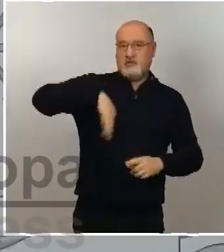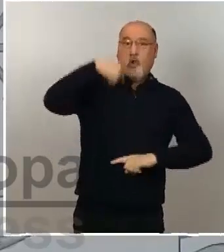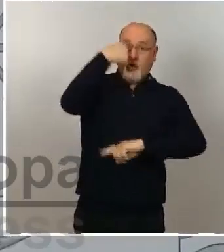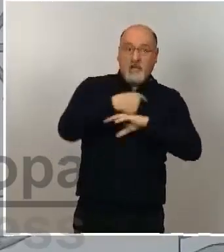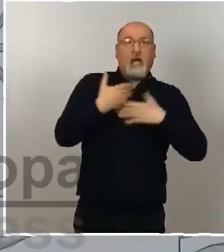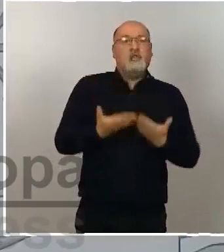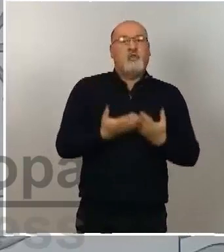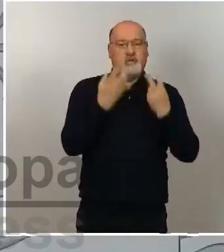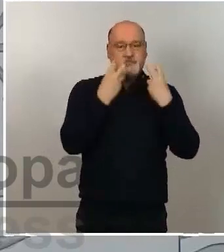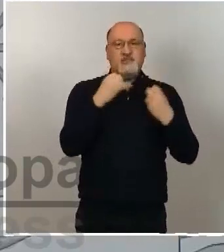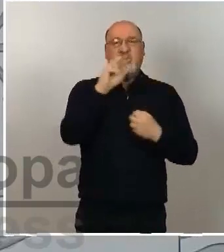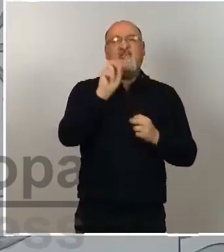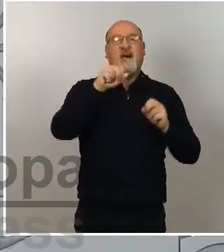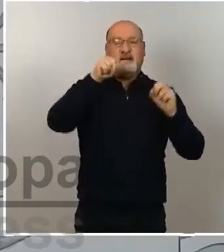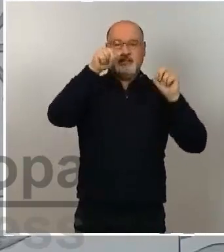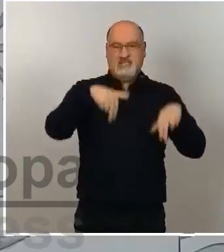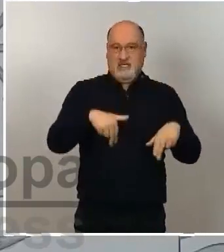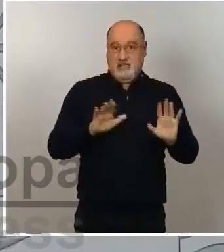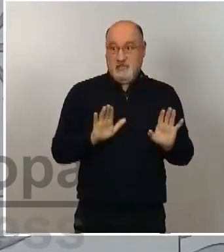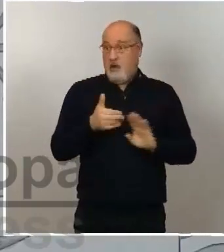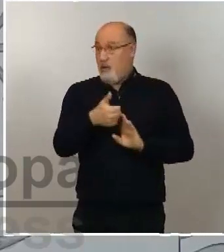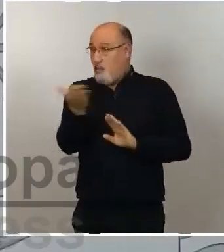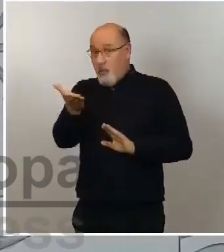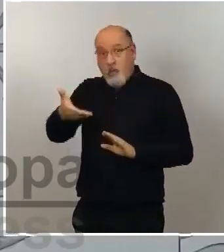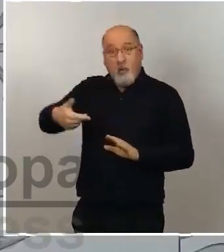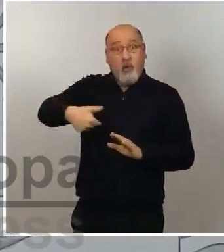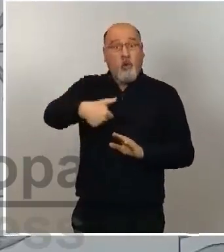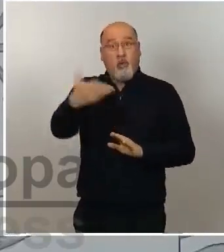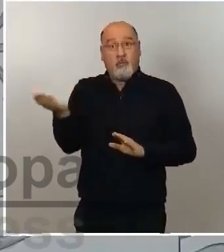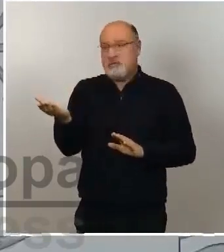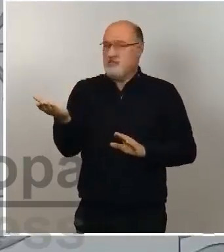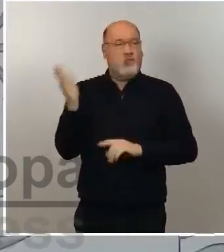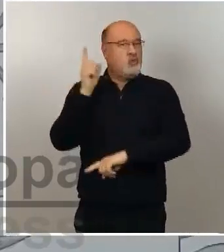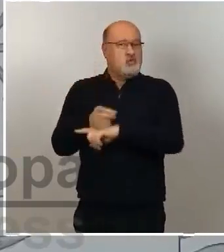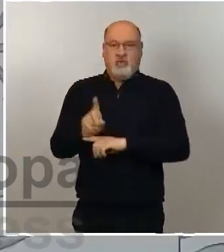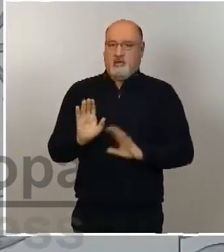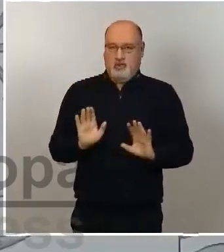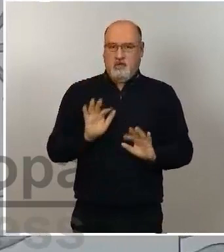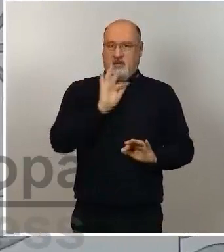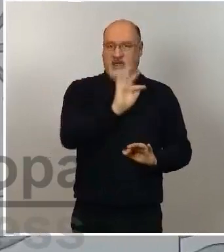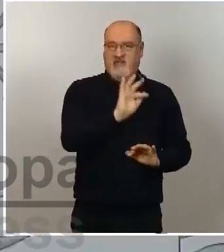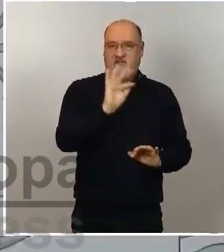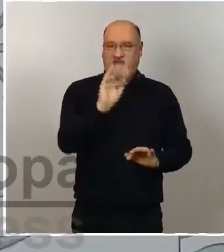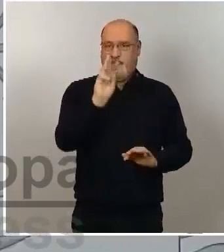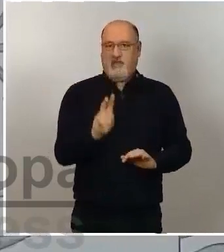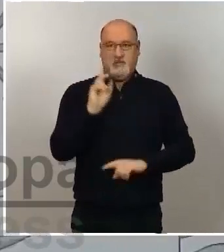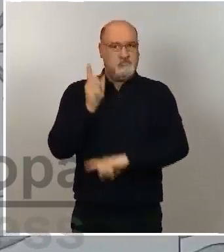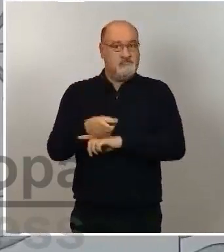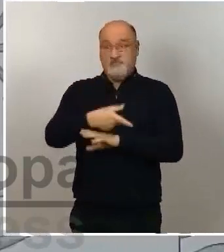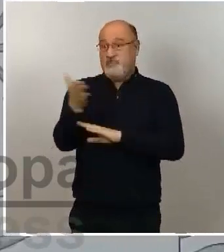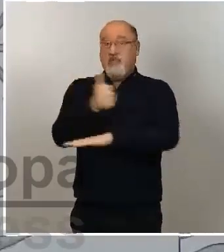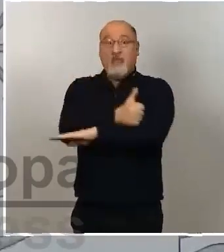están en contacto con las personas, es obligatoria la utilización de este tipo de mascarillas. No es obligatorio para los ciudadanos